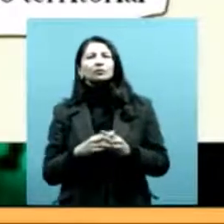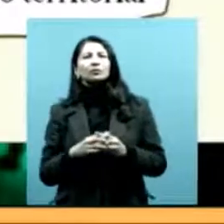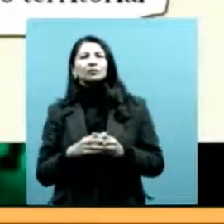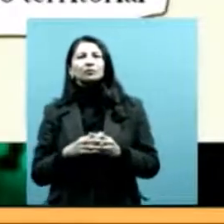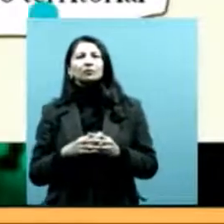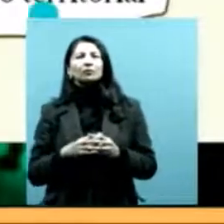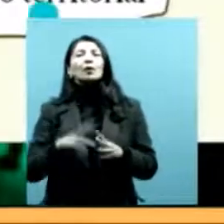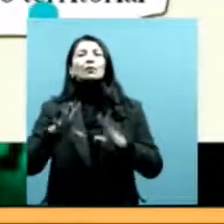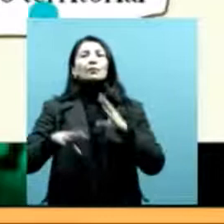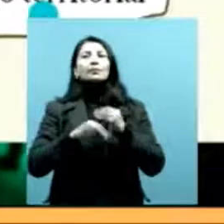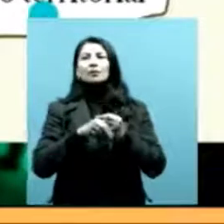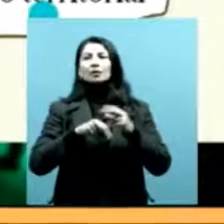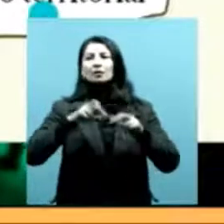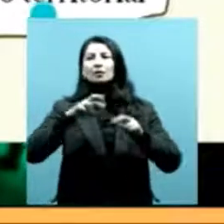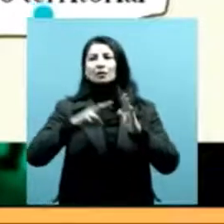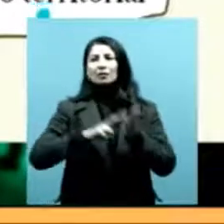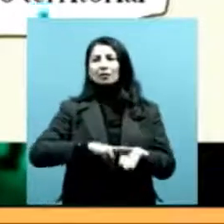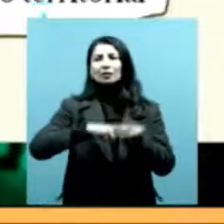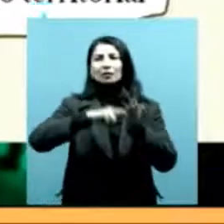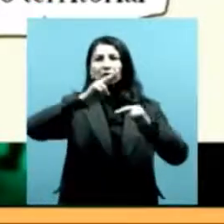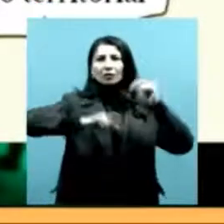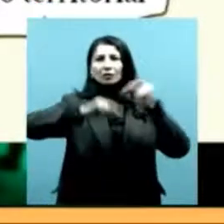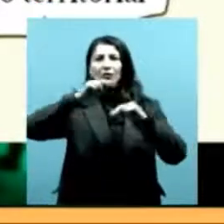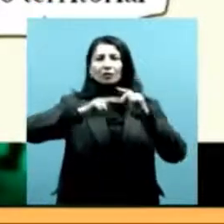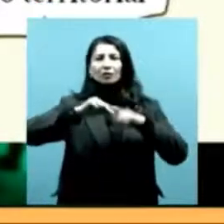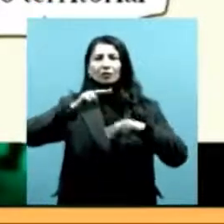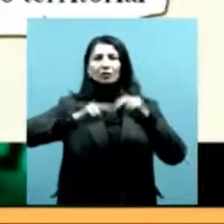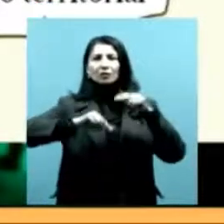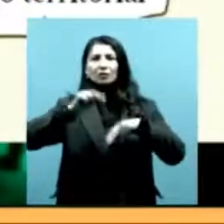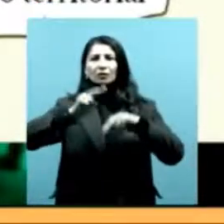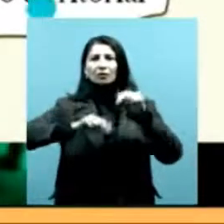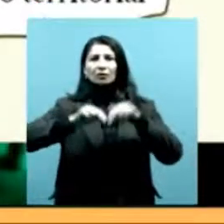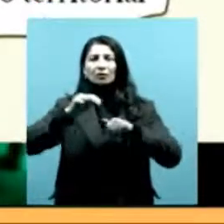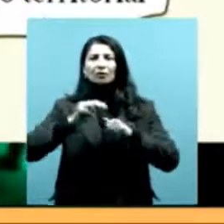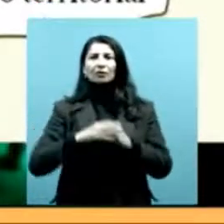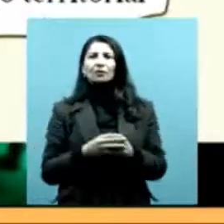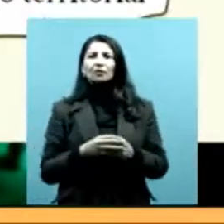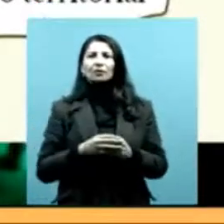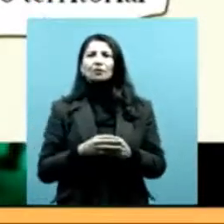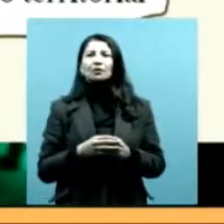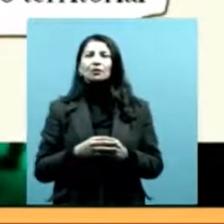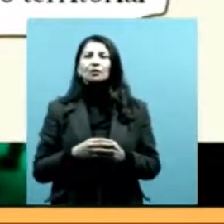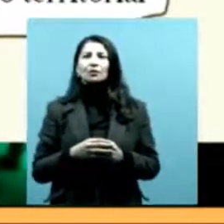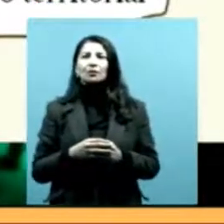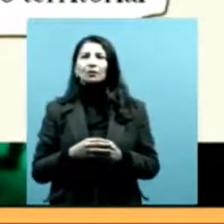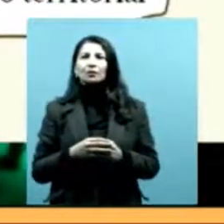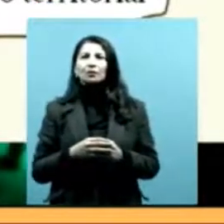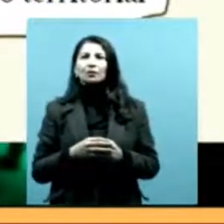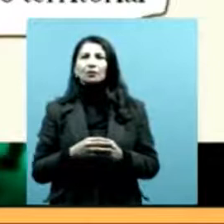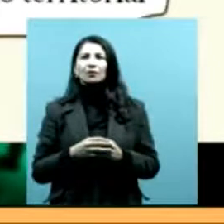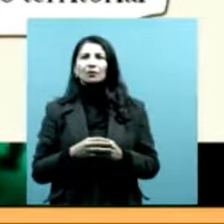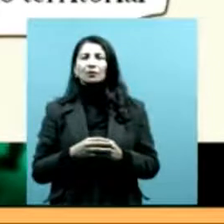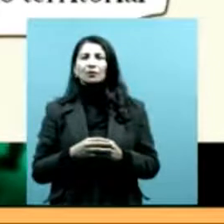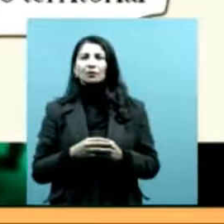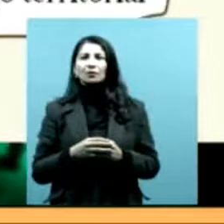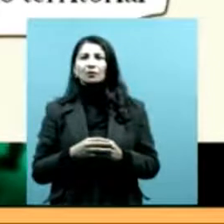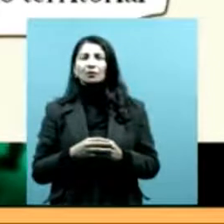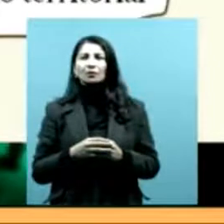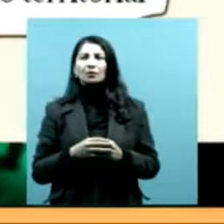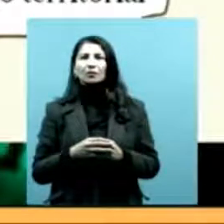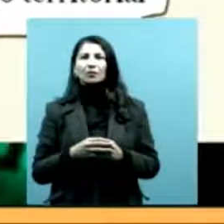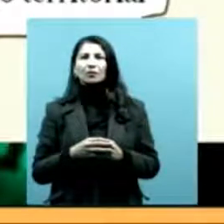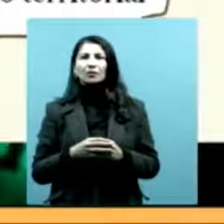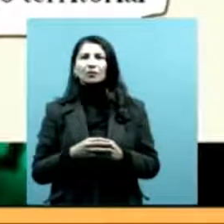la reconstrucción de esos dispositivos burocráticos de despojo territorial. Voy a mencionar meramente un ejemplo de estos tres